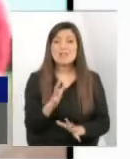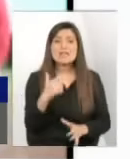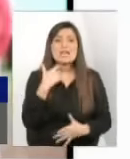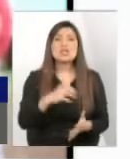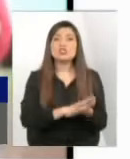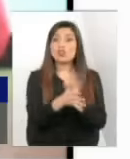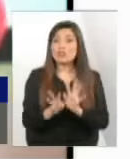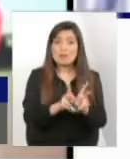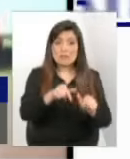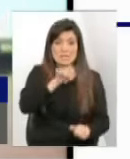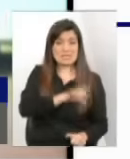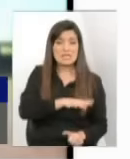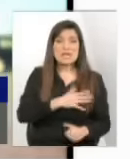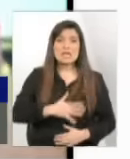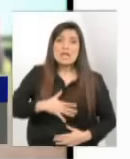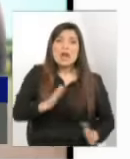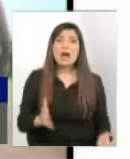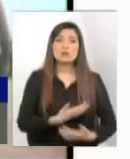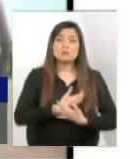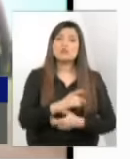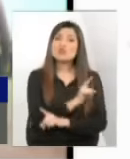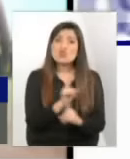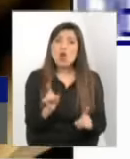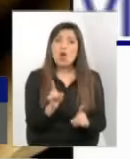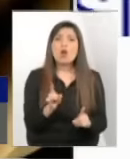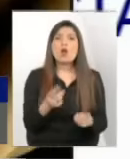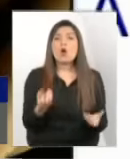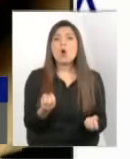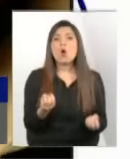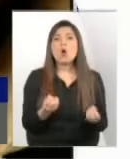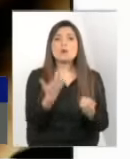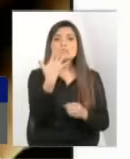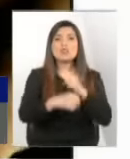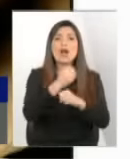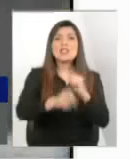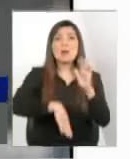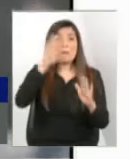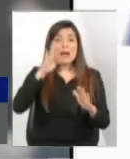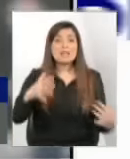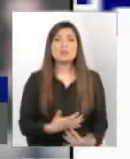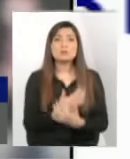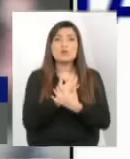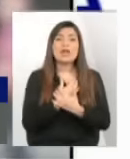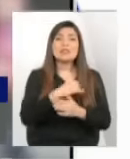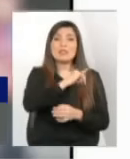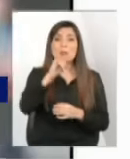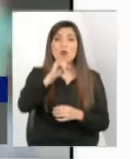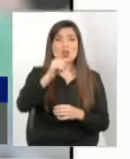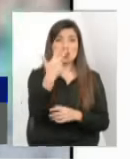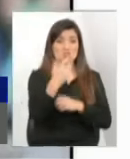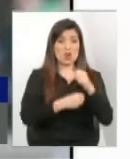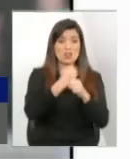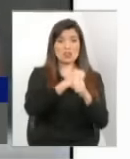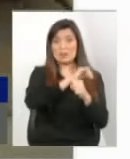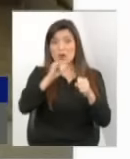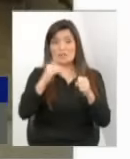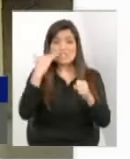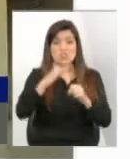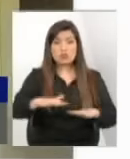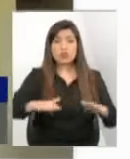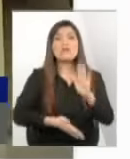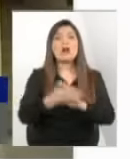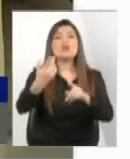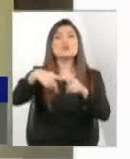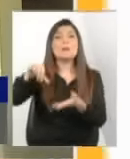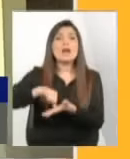adoptar no todas las familias en Chile están dispuestas a adoptar a niños sobre cinco años se tienen que ir al extranjero después de los ocho hoy día lo que